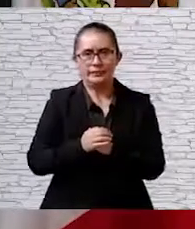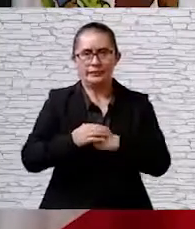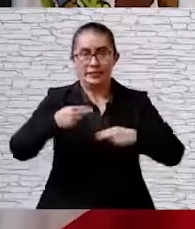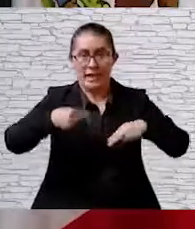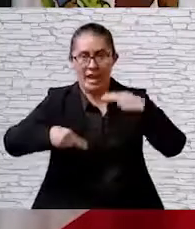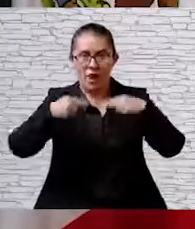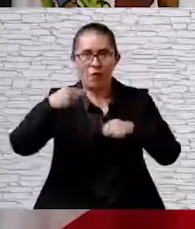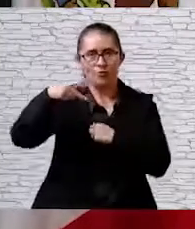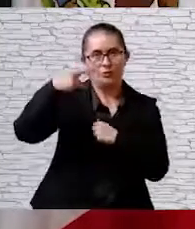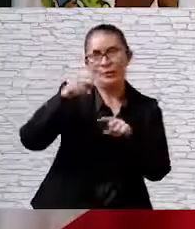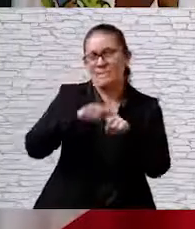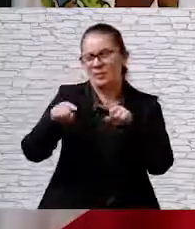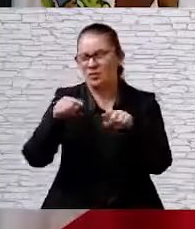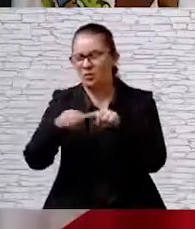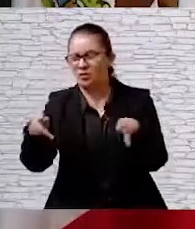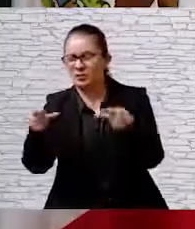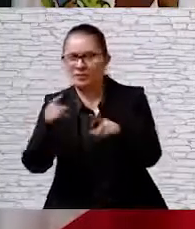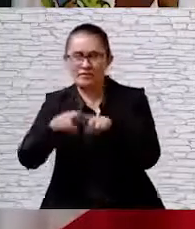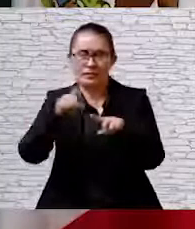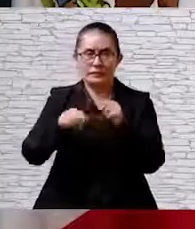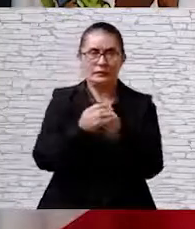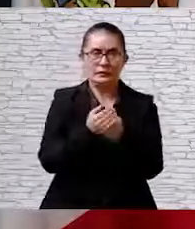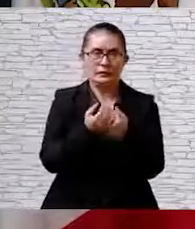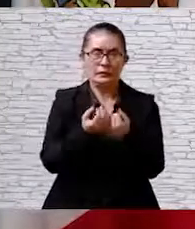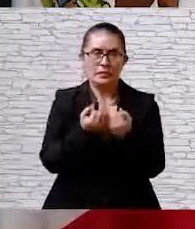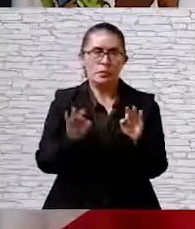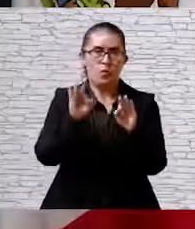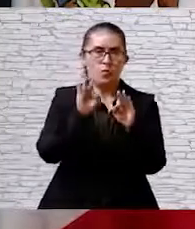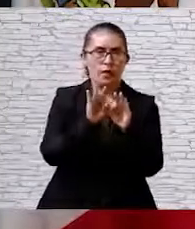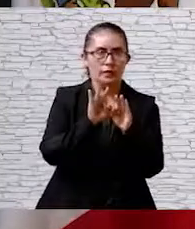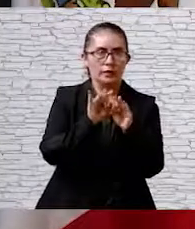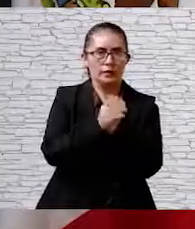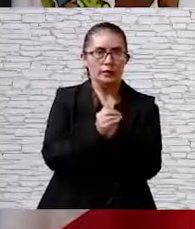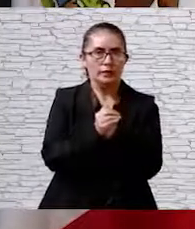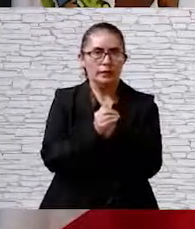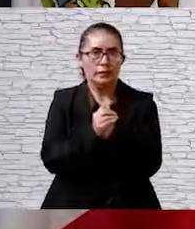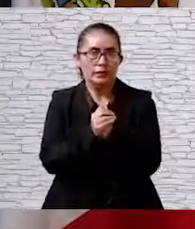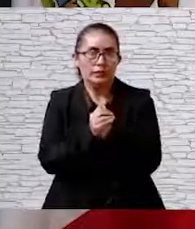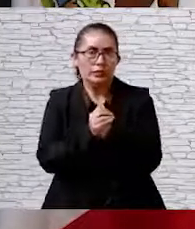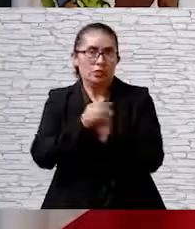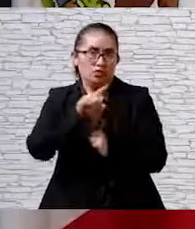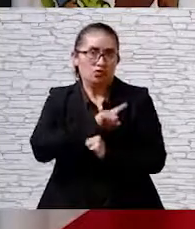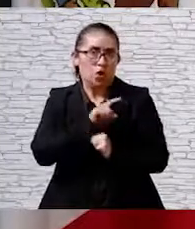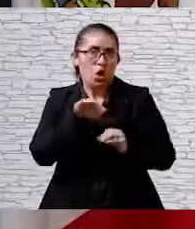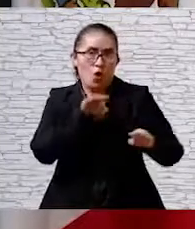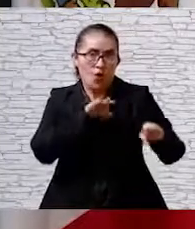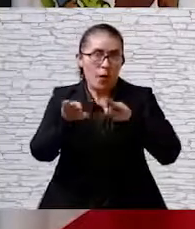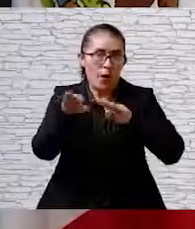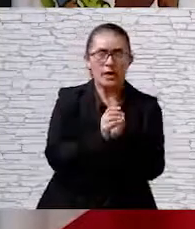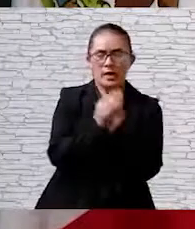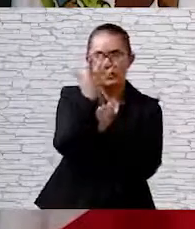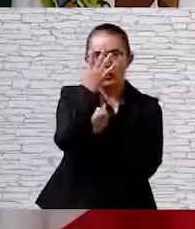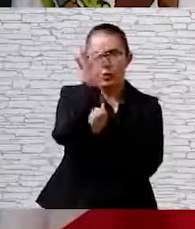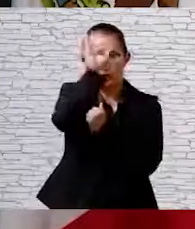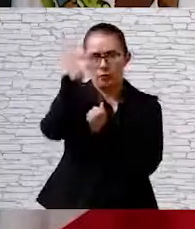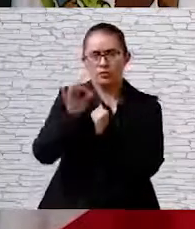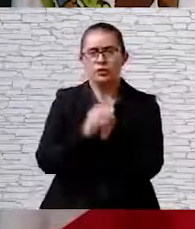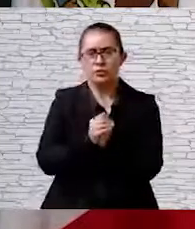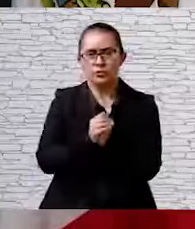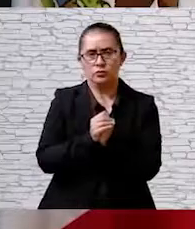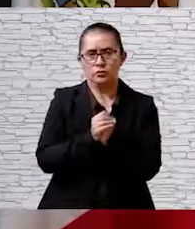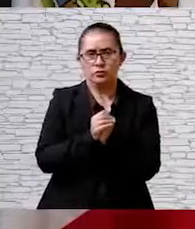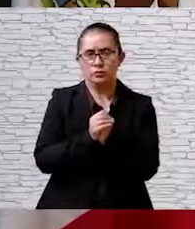en Tepic, deberá presentarse un escalonamiento de operaciones, trabajando únicamente en un 50%